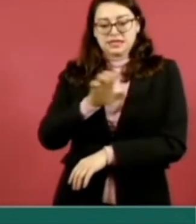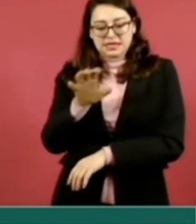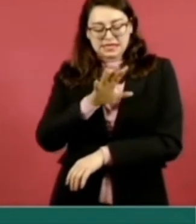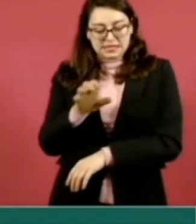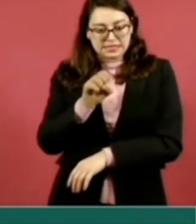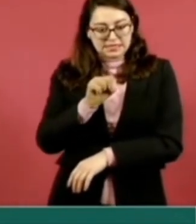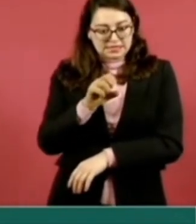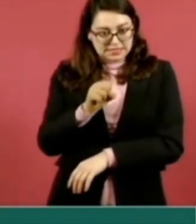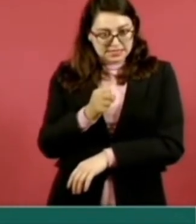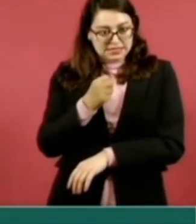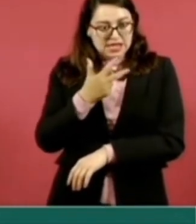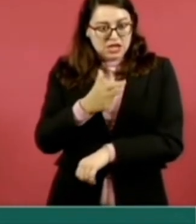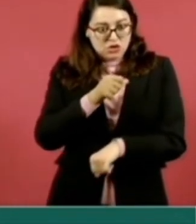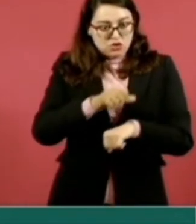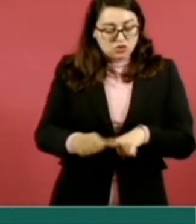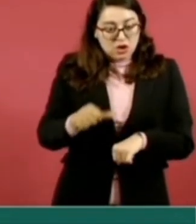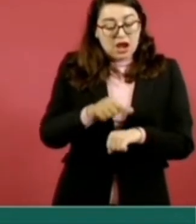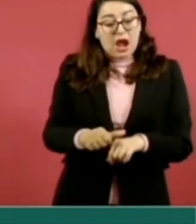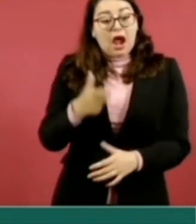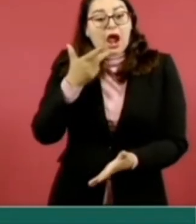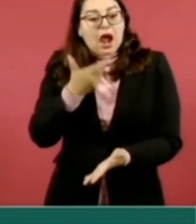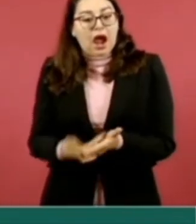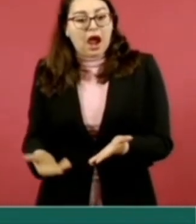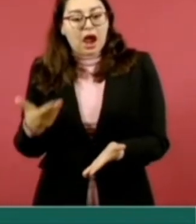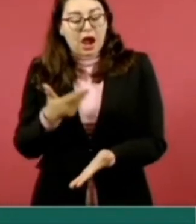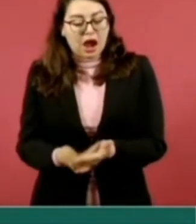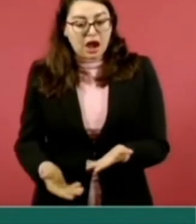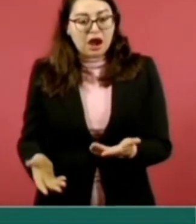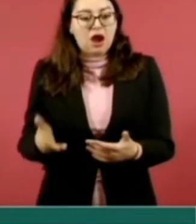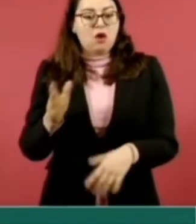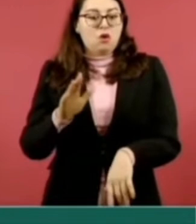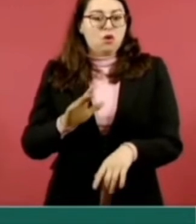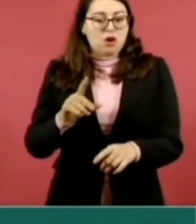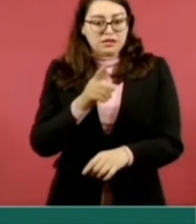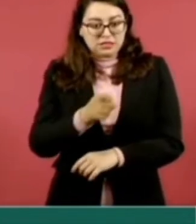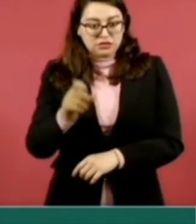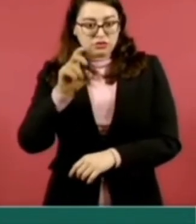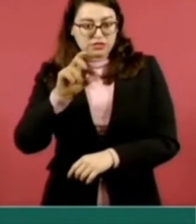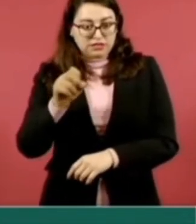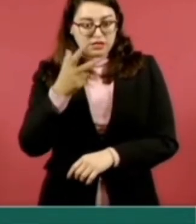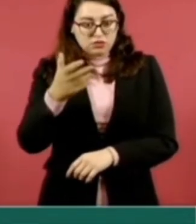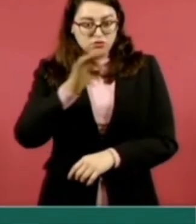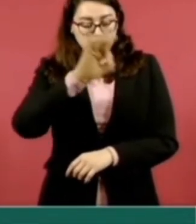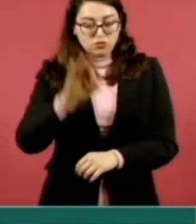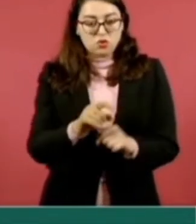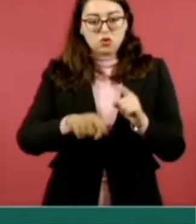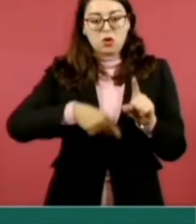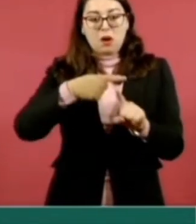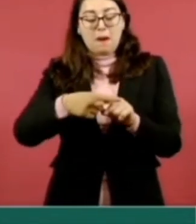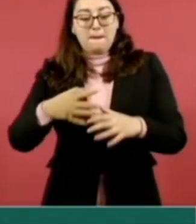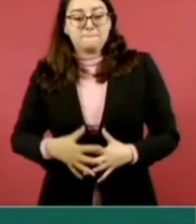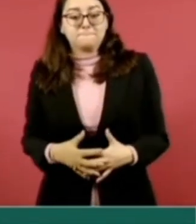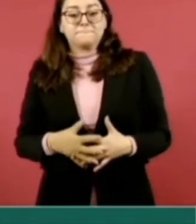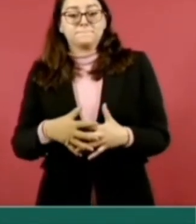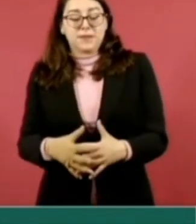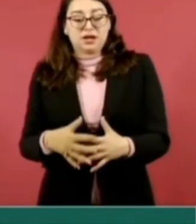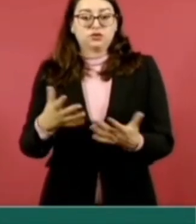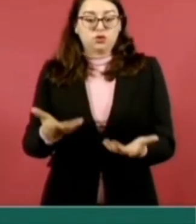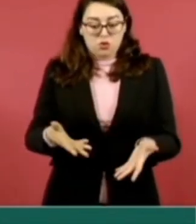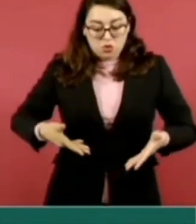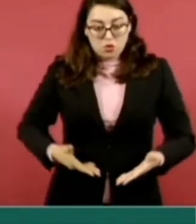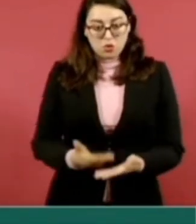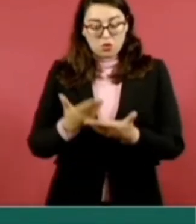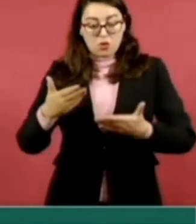1 mil 295, un incremento de 138 por ciento. Y los partos atendidos tuvieron un incremento de 103 por ciento,